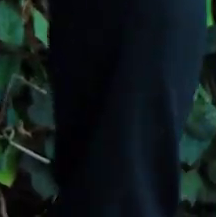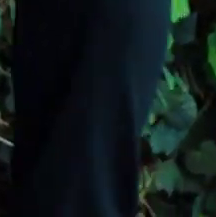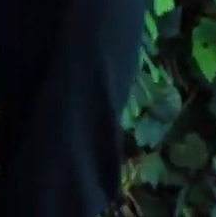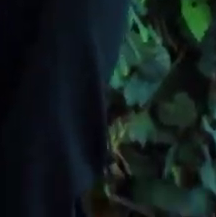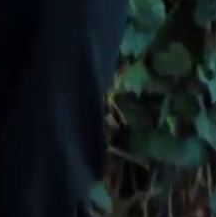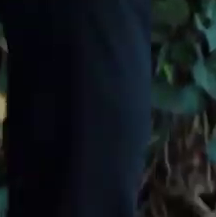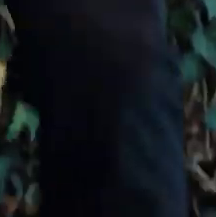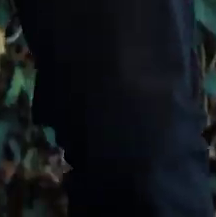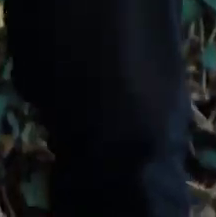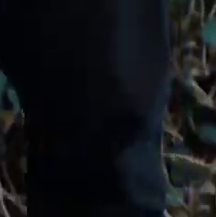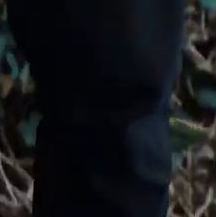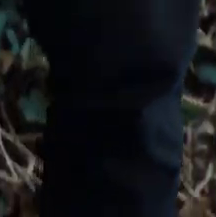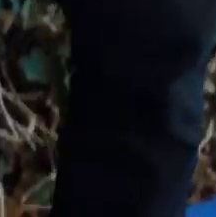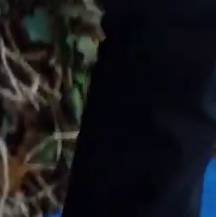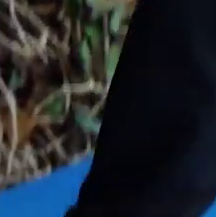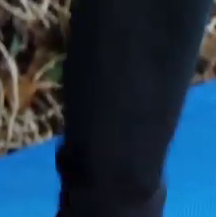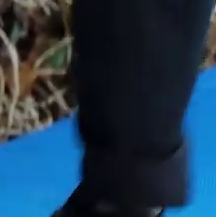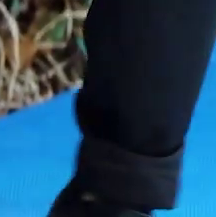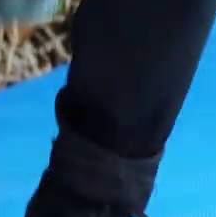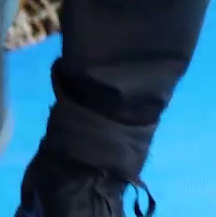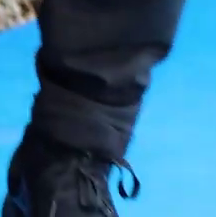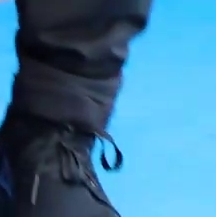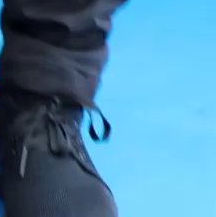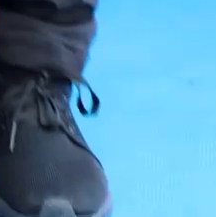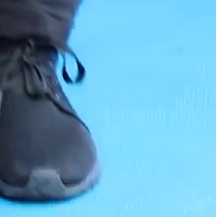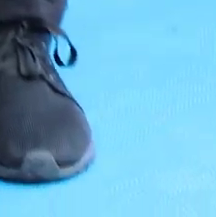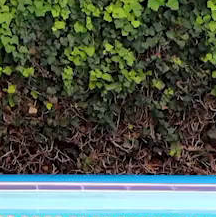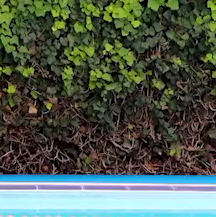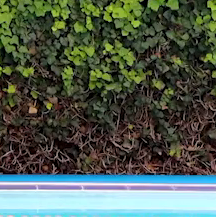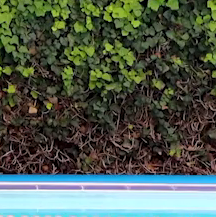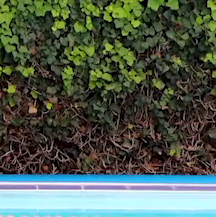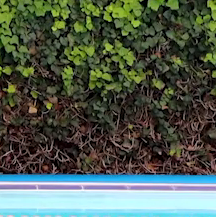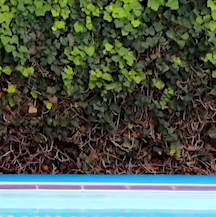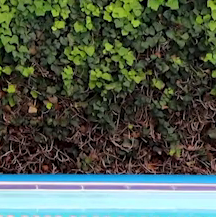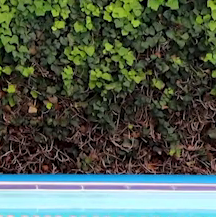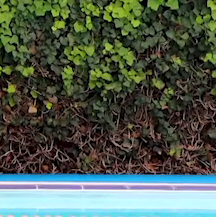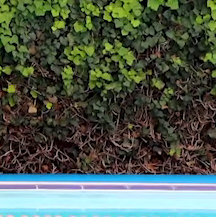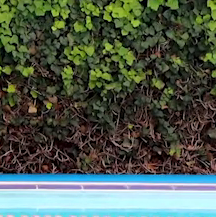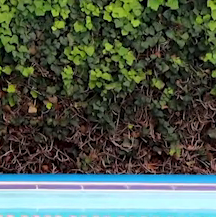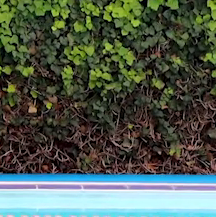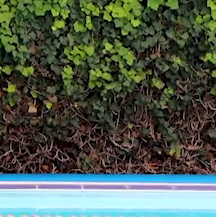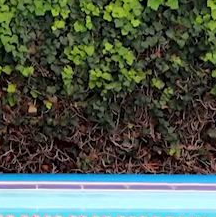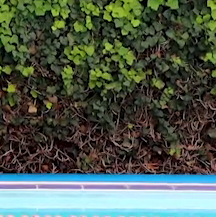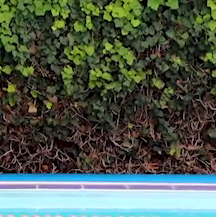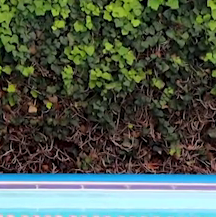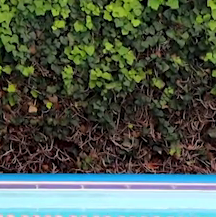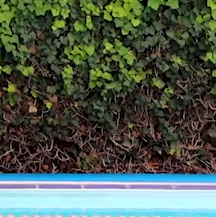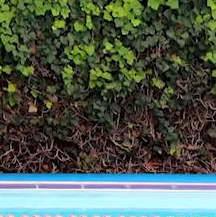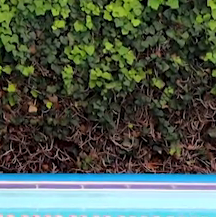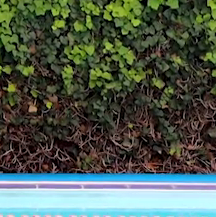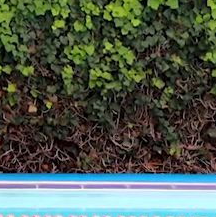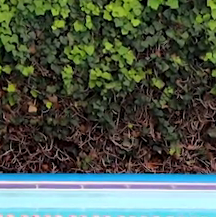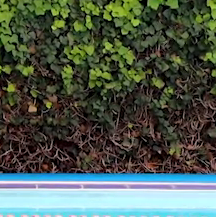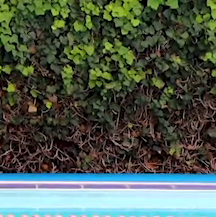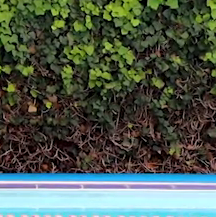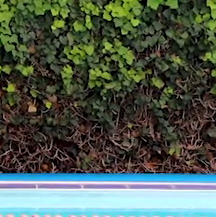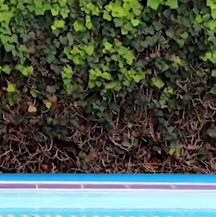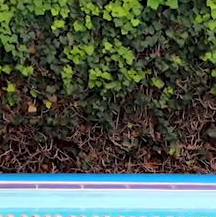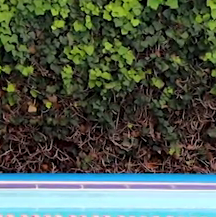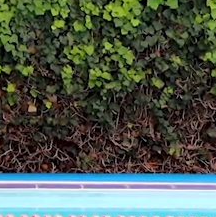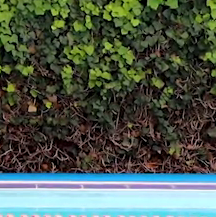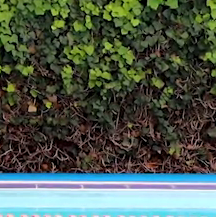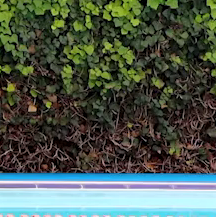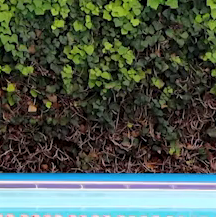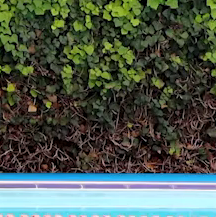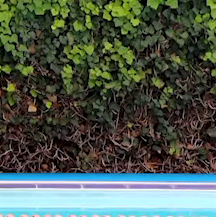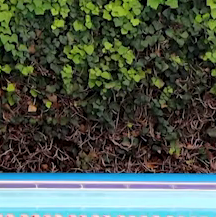Y elevamos talón. Derecha. Y elevamos talón. Ahí está. Bien. Un poco de equilibrio